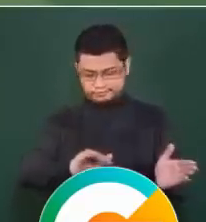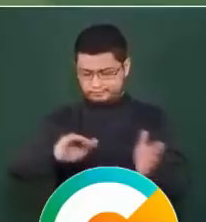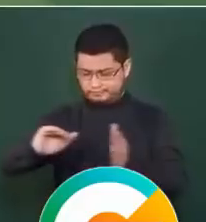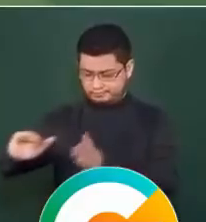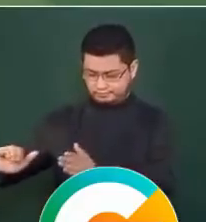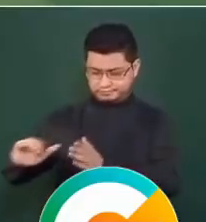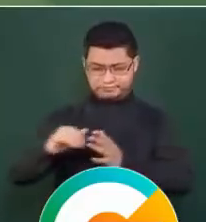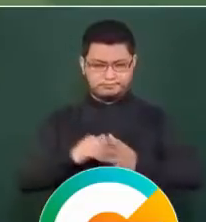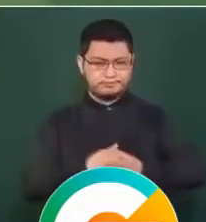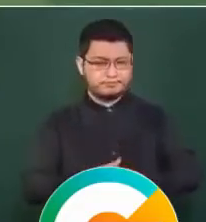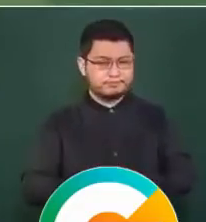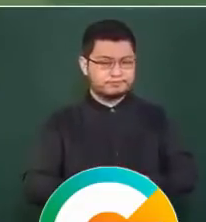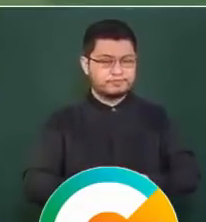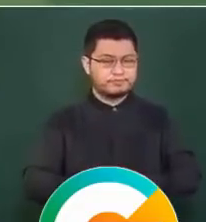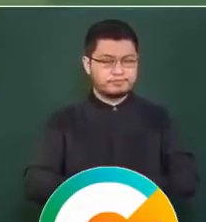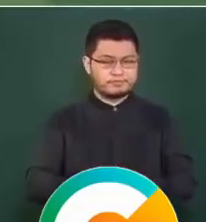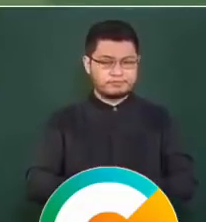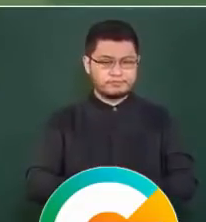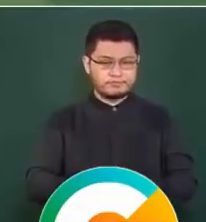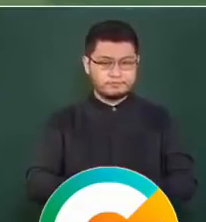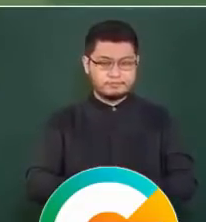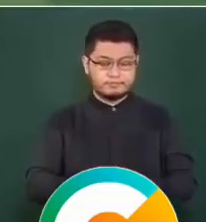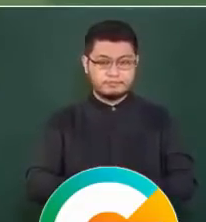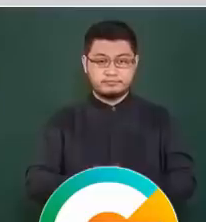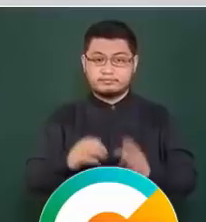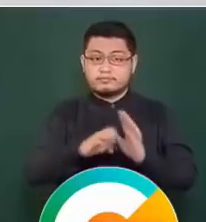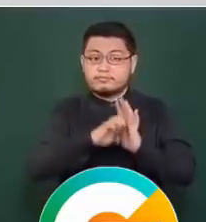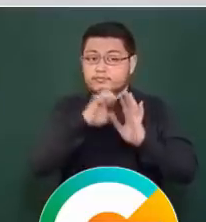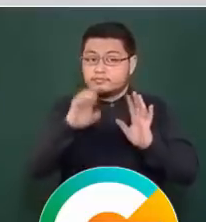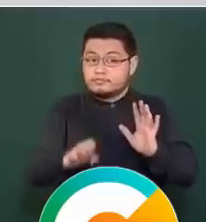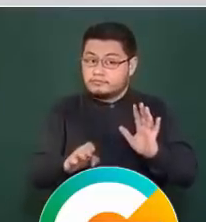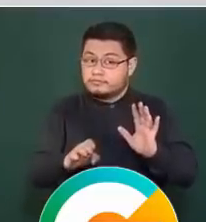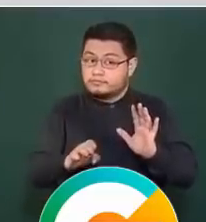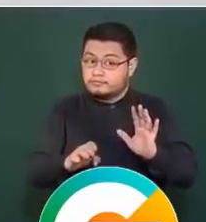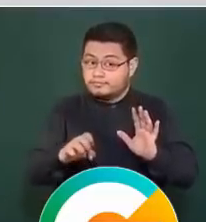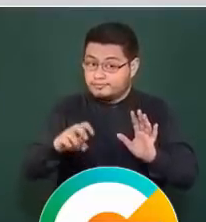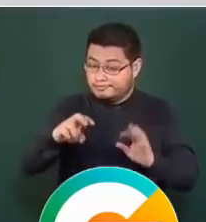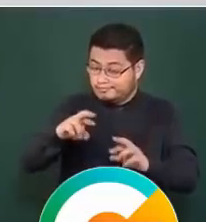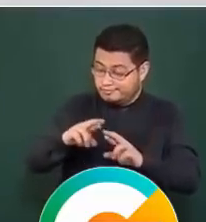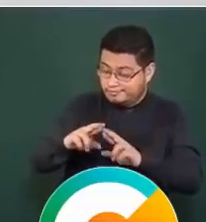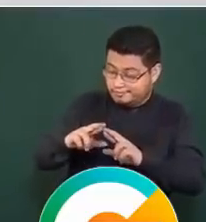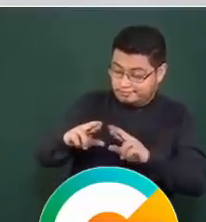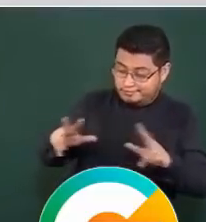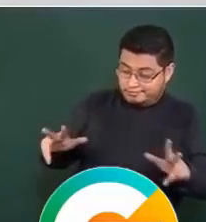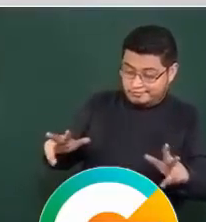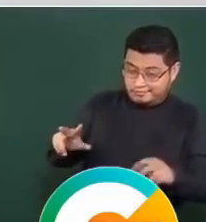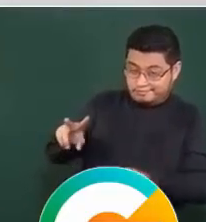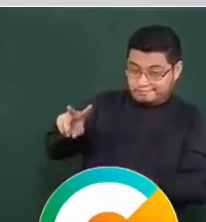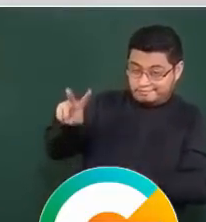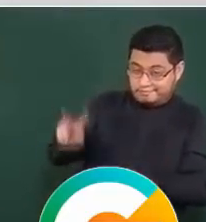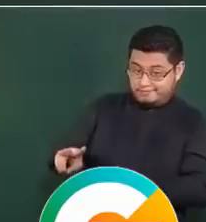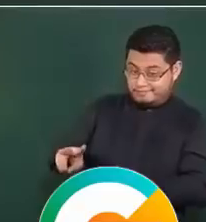las cosas sucedieron como están en el juicio,